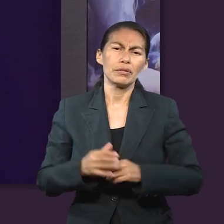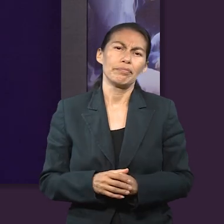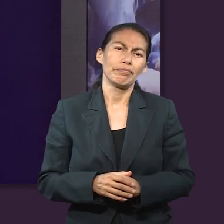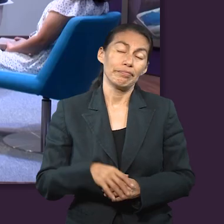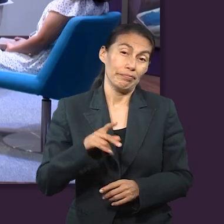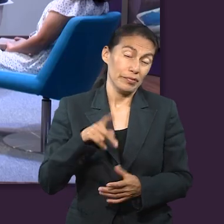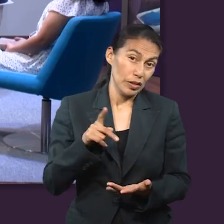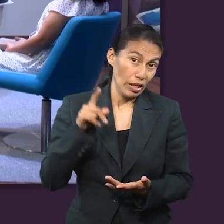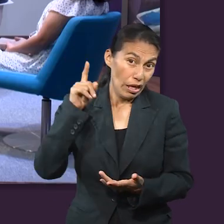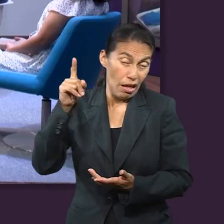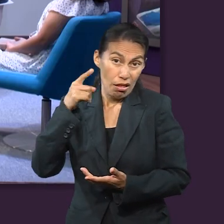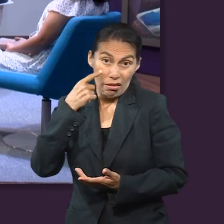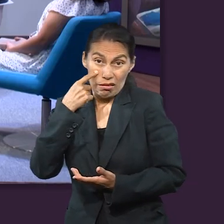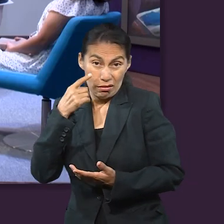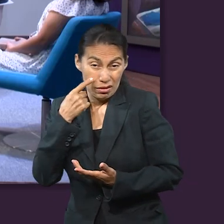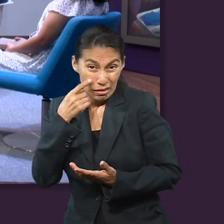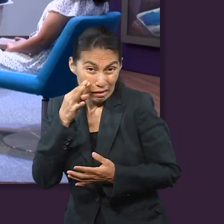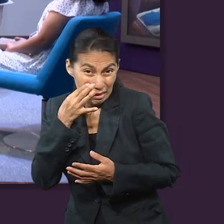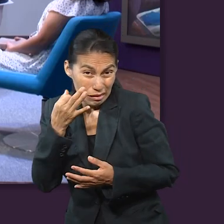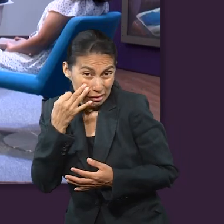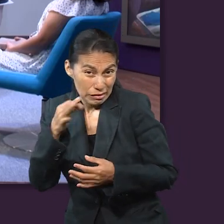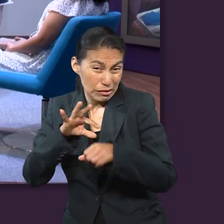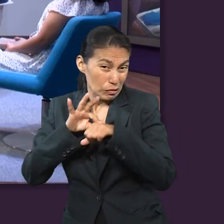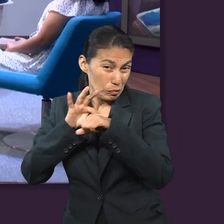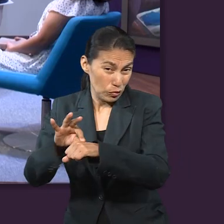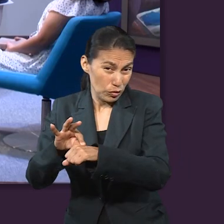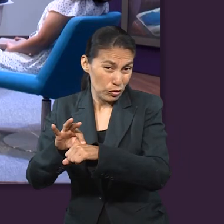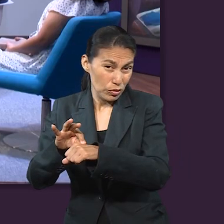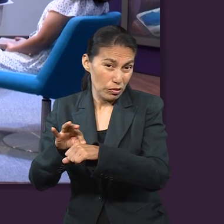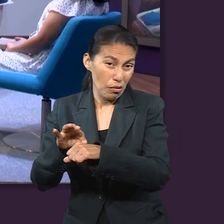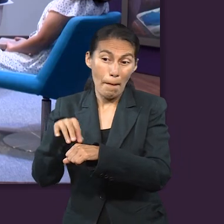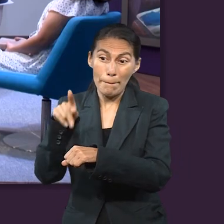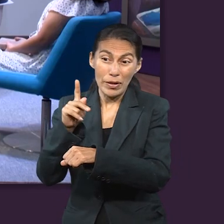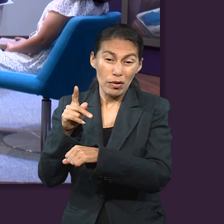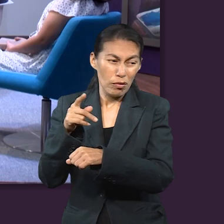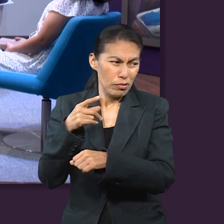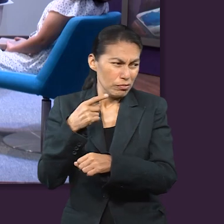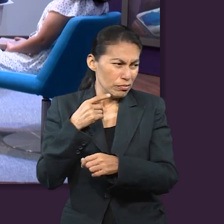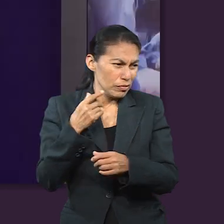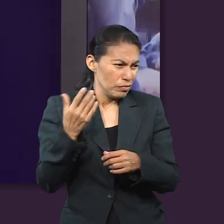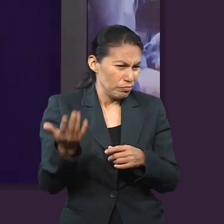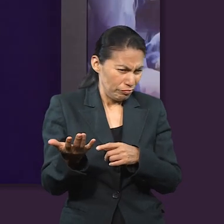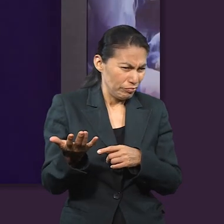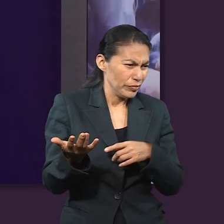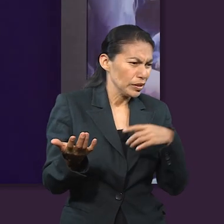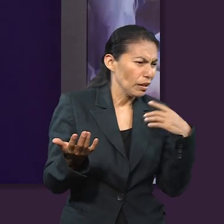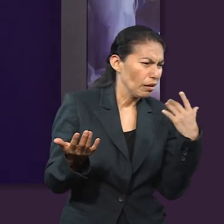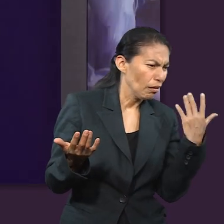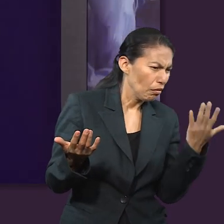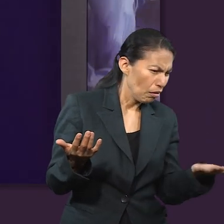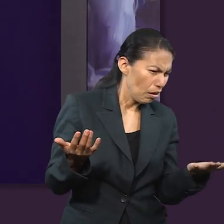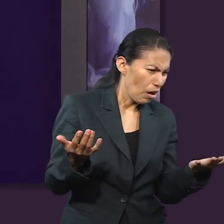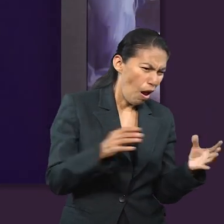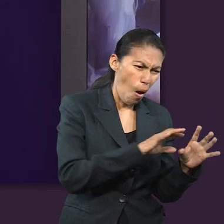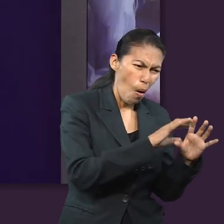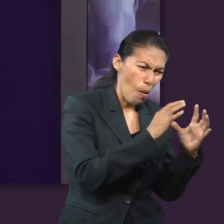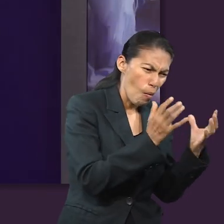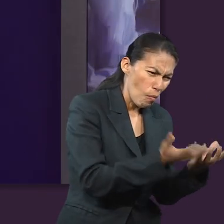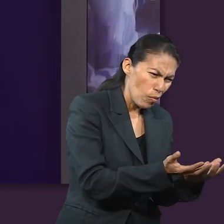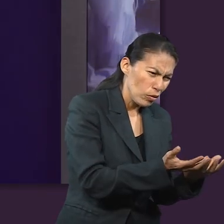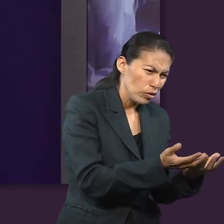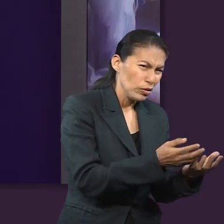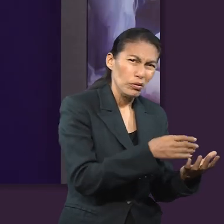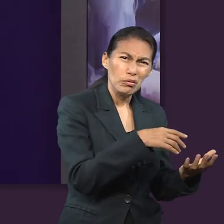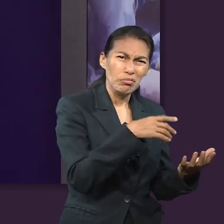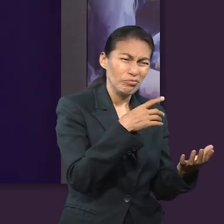Pero si comparamos o contrastamos ese testimonio que él vino a dar aquí con lo que ahora vemos en nuestro mundo, creo que la diferencia